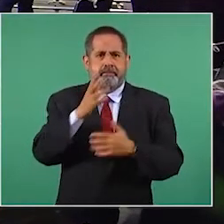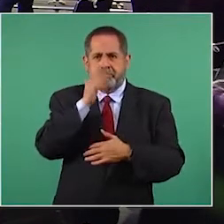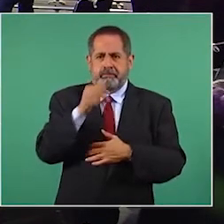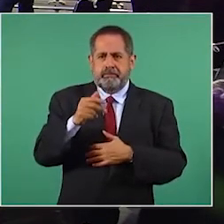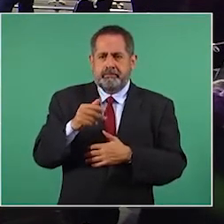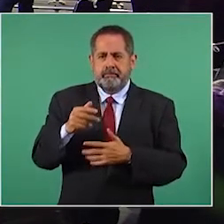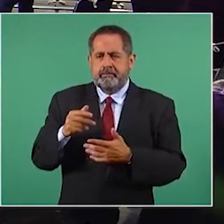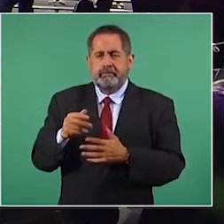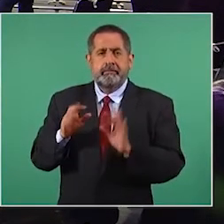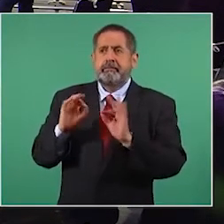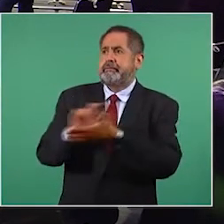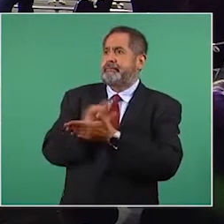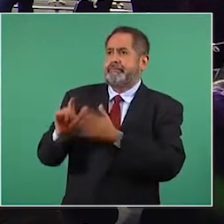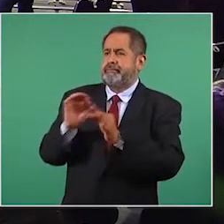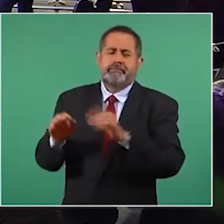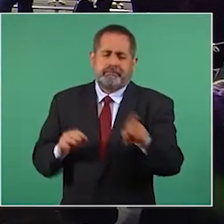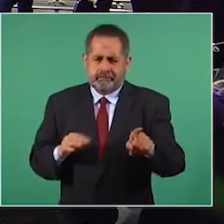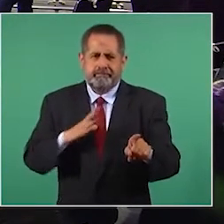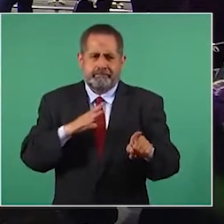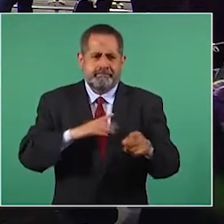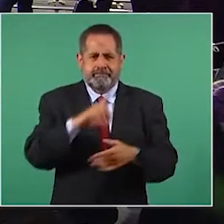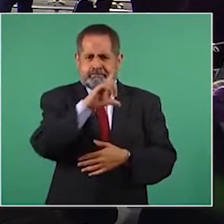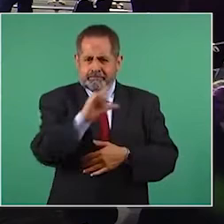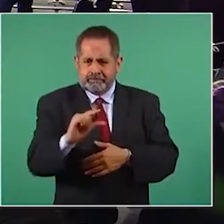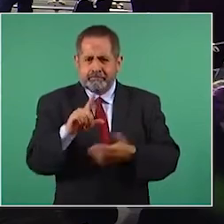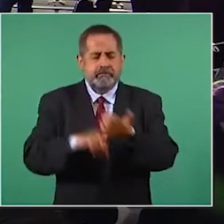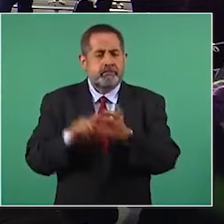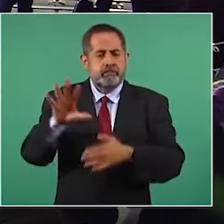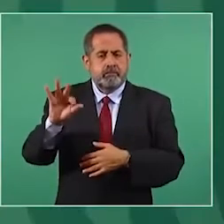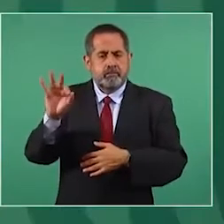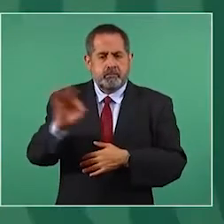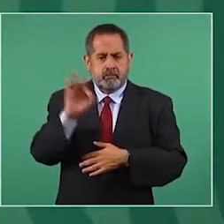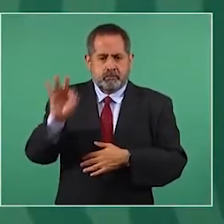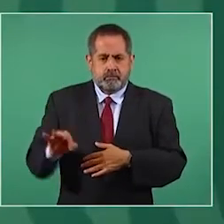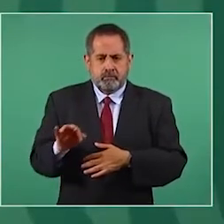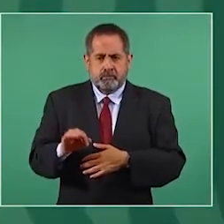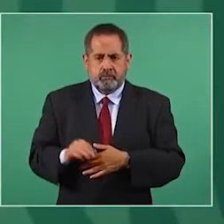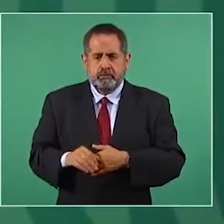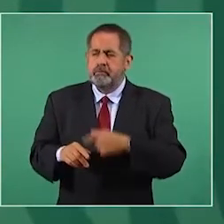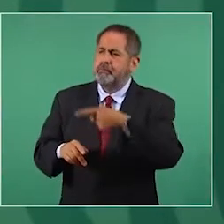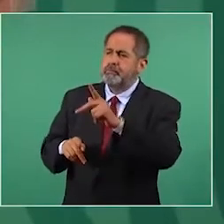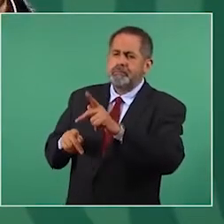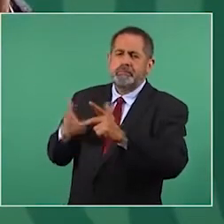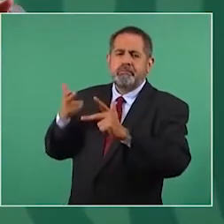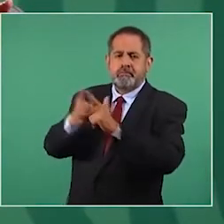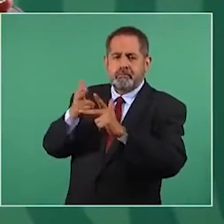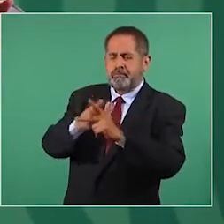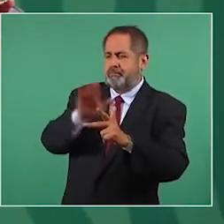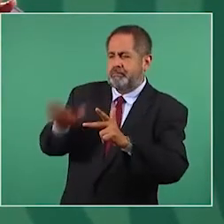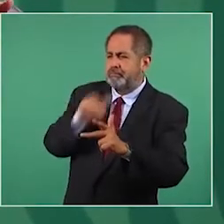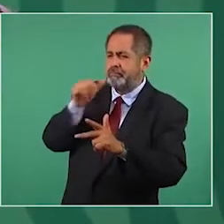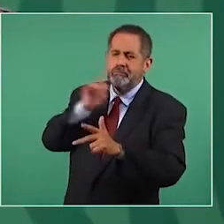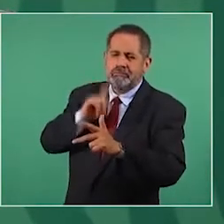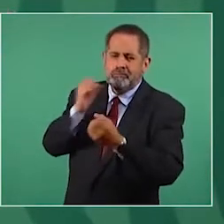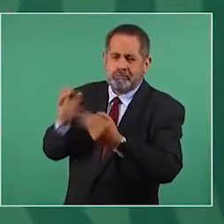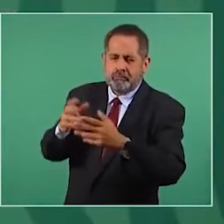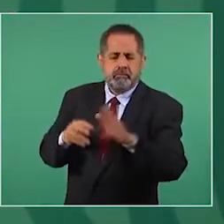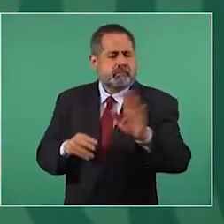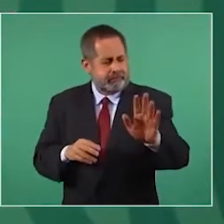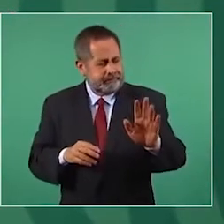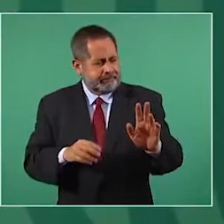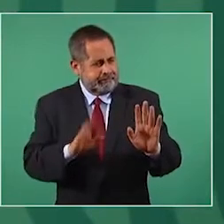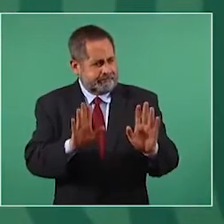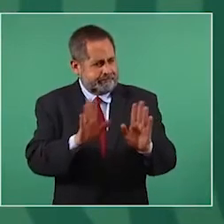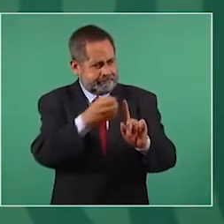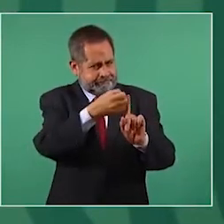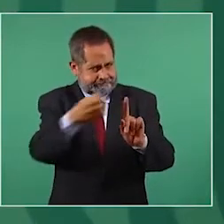negra, tenemos una disminución del 40 por ciento. Más no en feminicidios, por ejemplo. Permíteme, permíteme, vamos por parte.